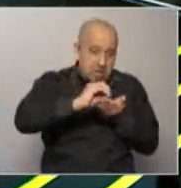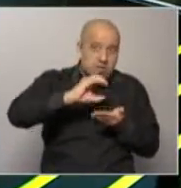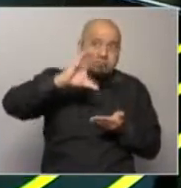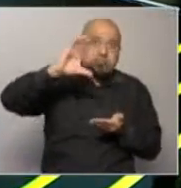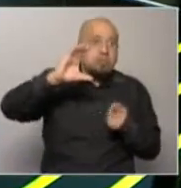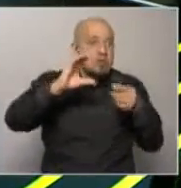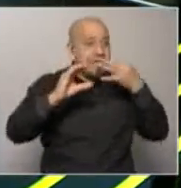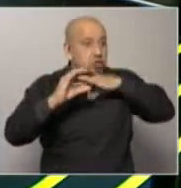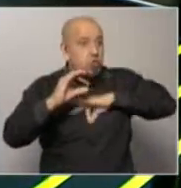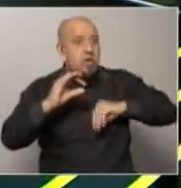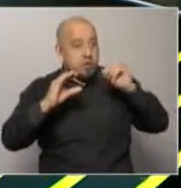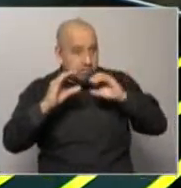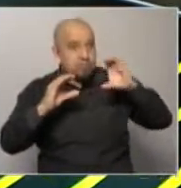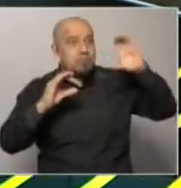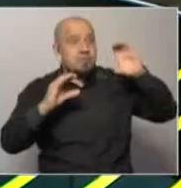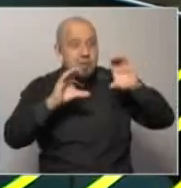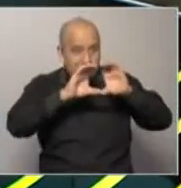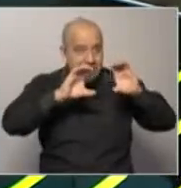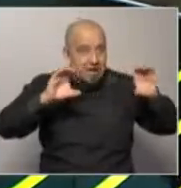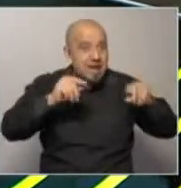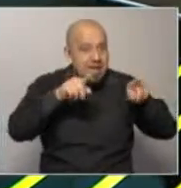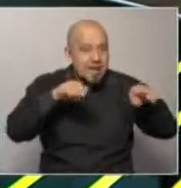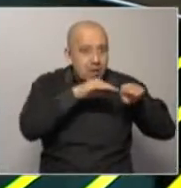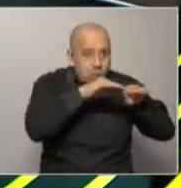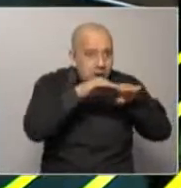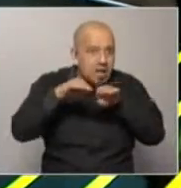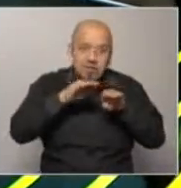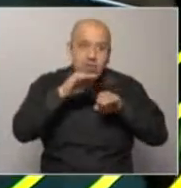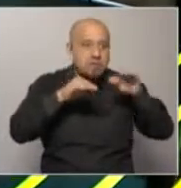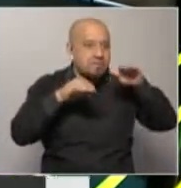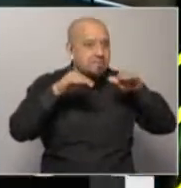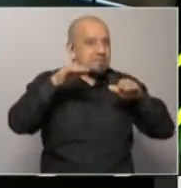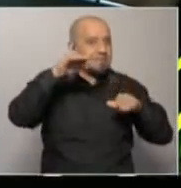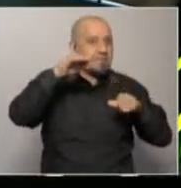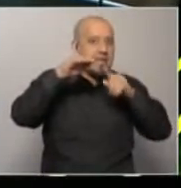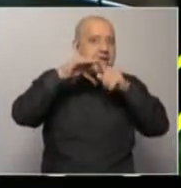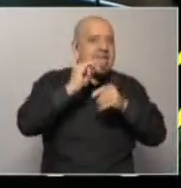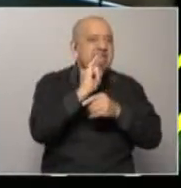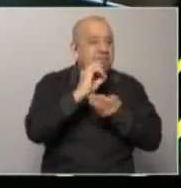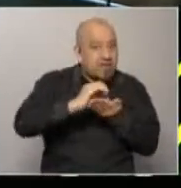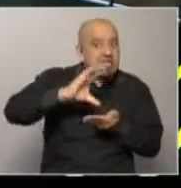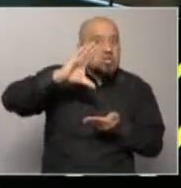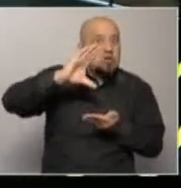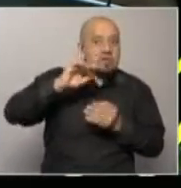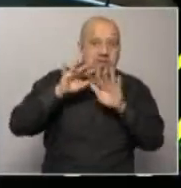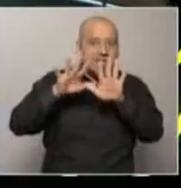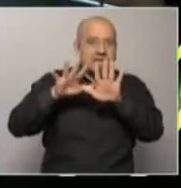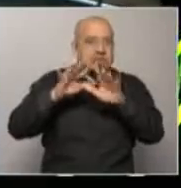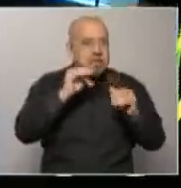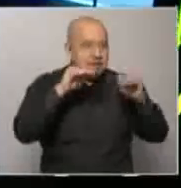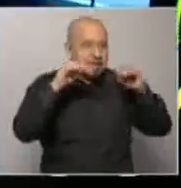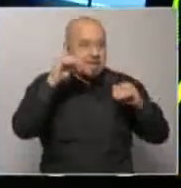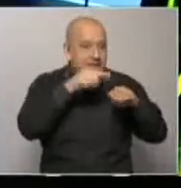compra del salario, o sea, va a estar en una inflación cercana al 10 y va a haber un aumento cercano al 5, más o menos por